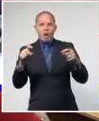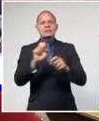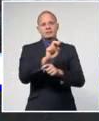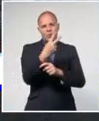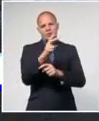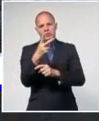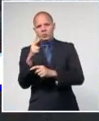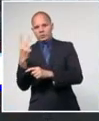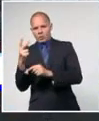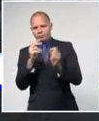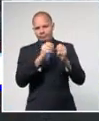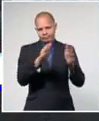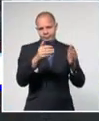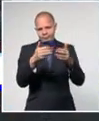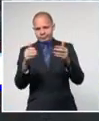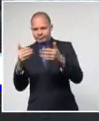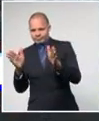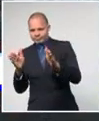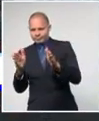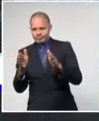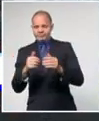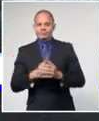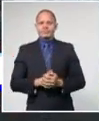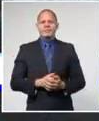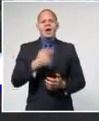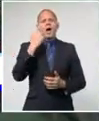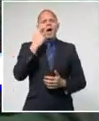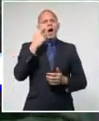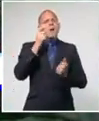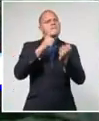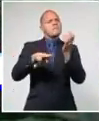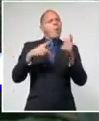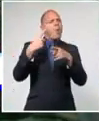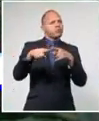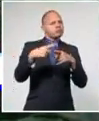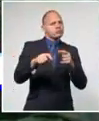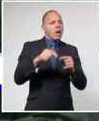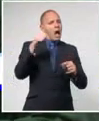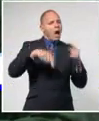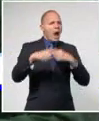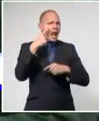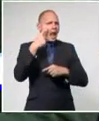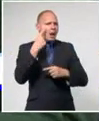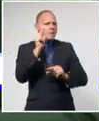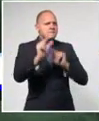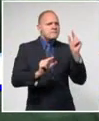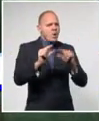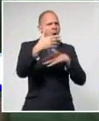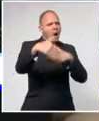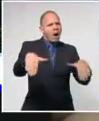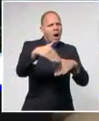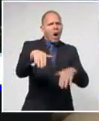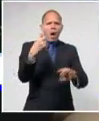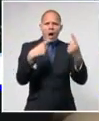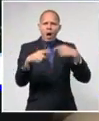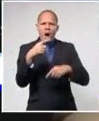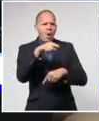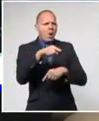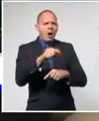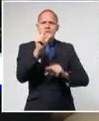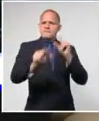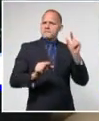La primera vez desde el 11 de marzo se observa la población en las calles en Azubuco y es debido a que forma parte de las medidas